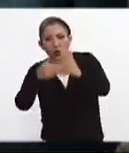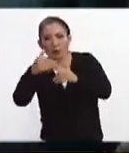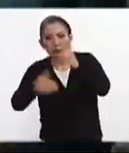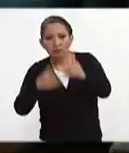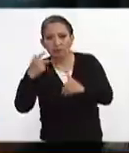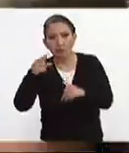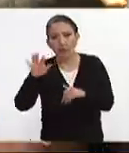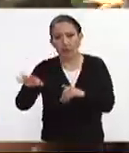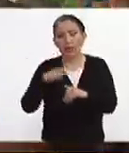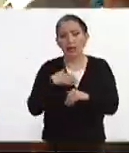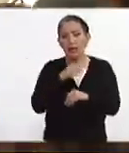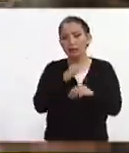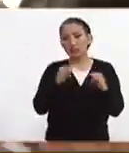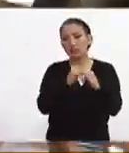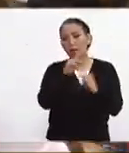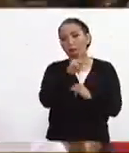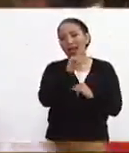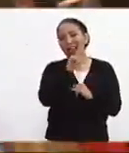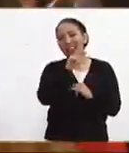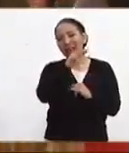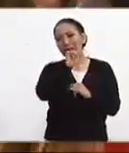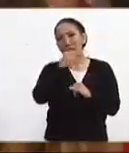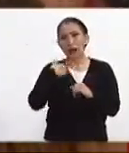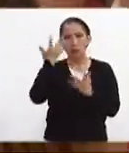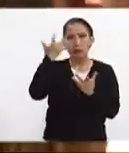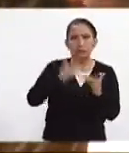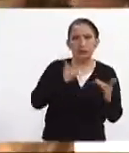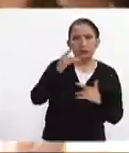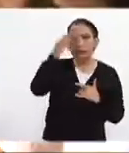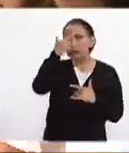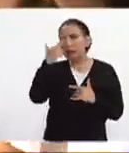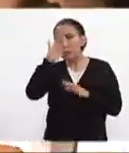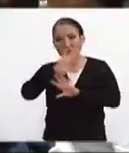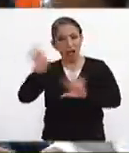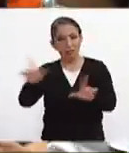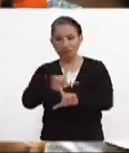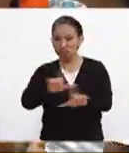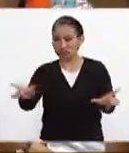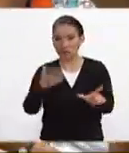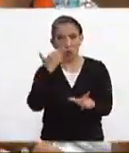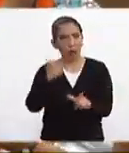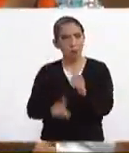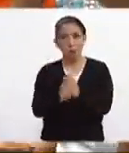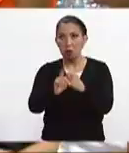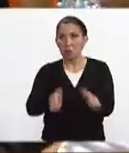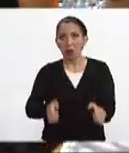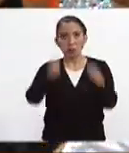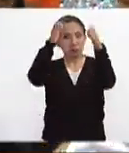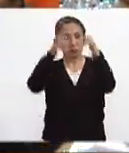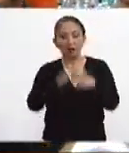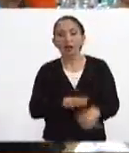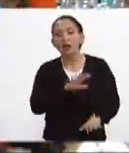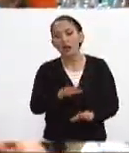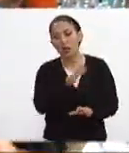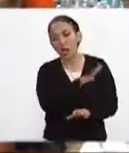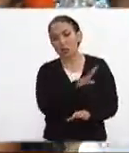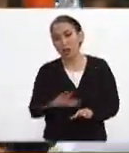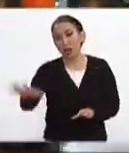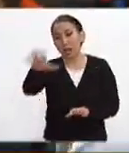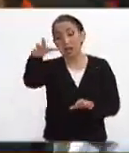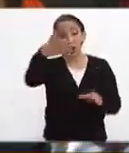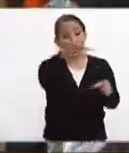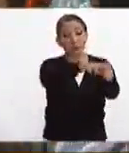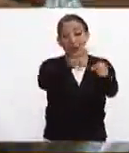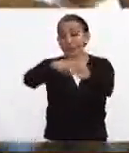Instituto Nacional de Pediatría que también se tenía alguna situación de revisión ya se revisó y no tiene daño estructural y en general las